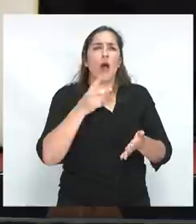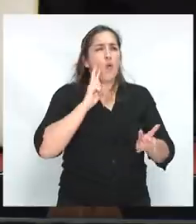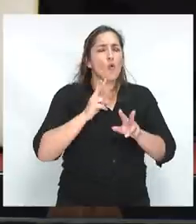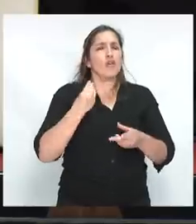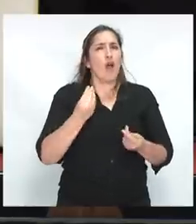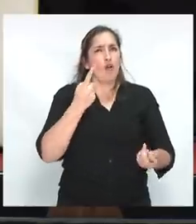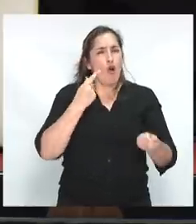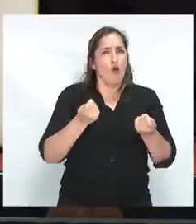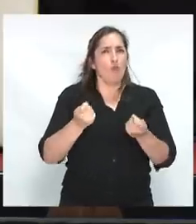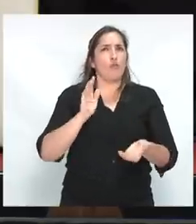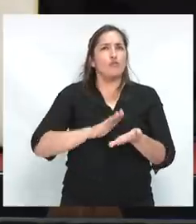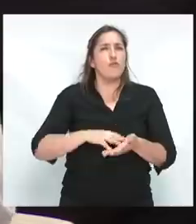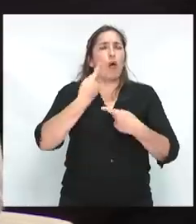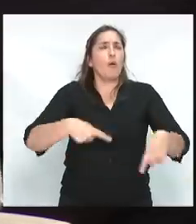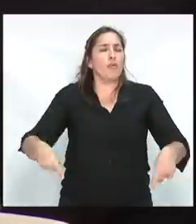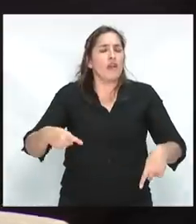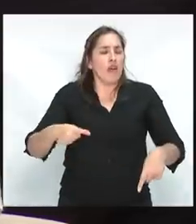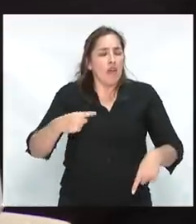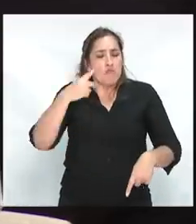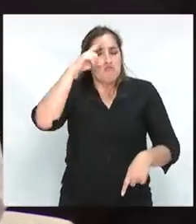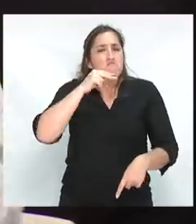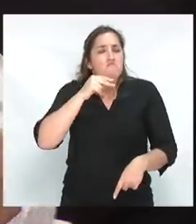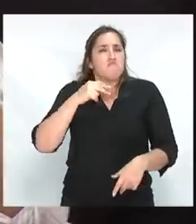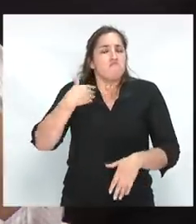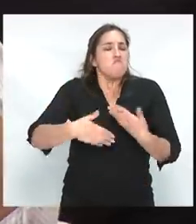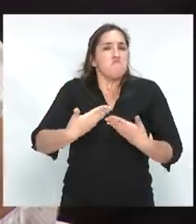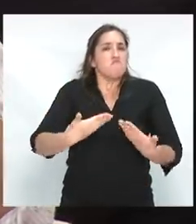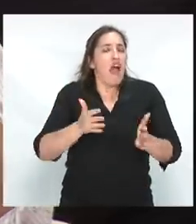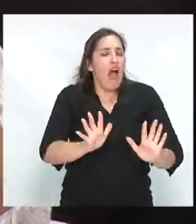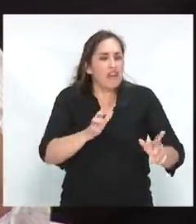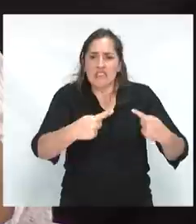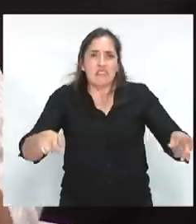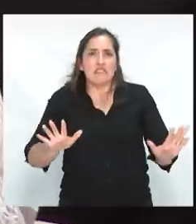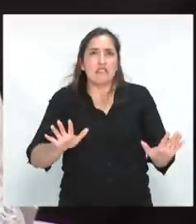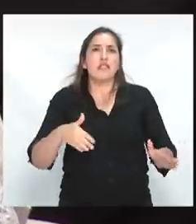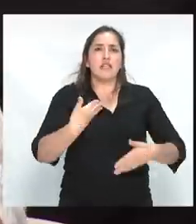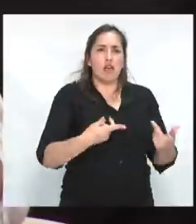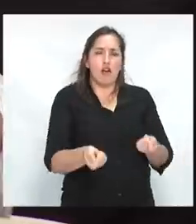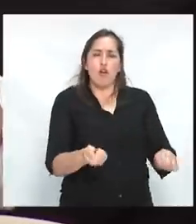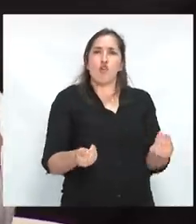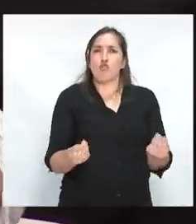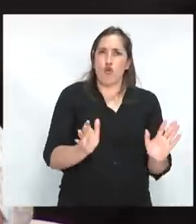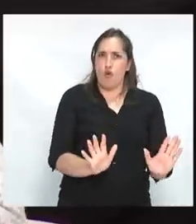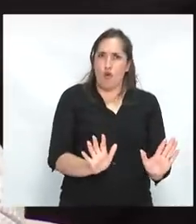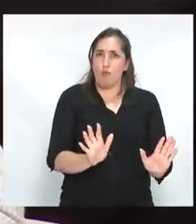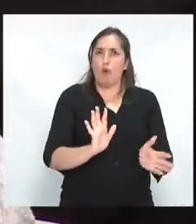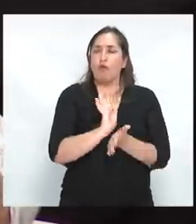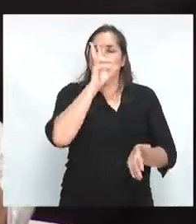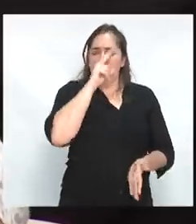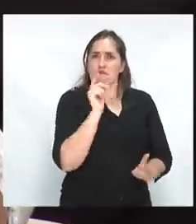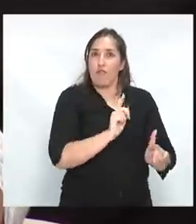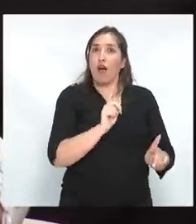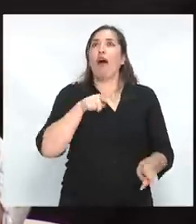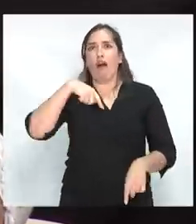común. Y los gobiernos progresistas supieron estar en el momento preciso,